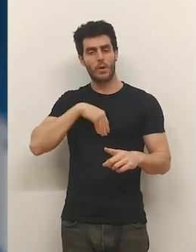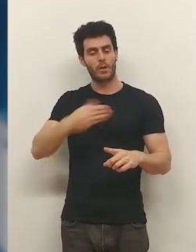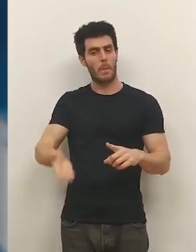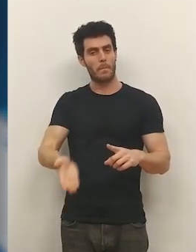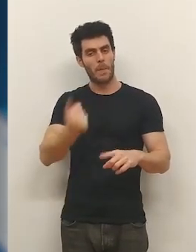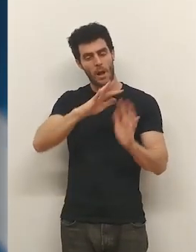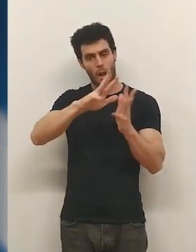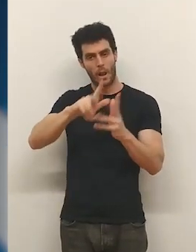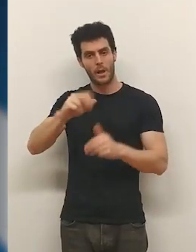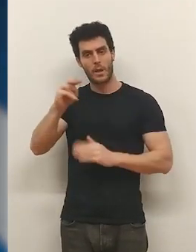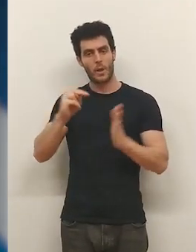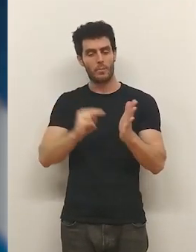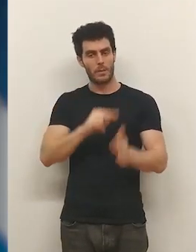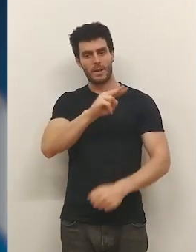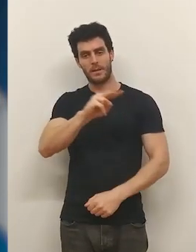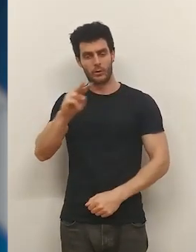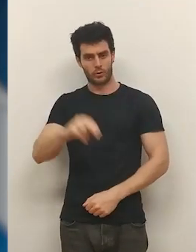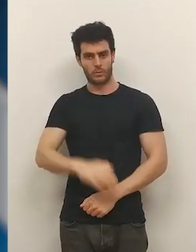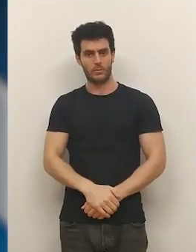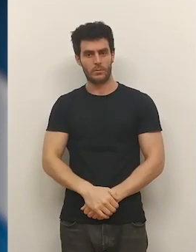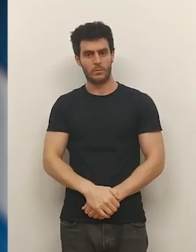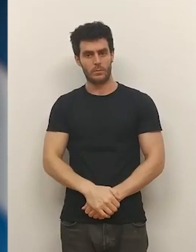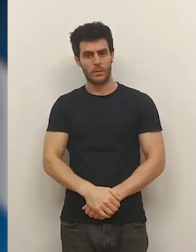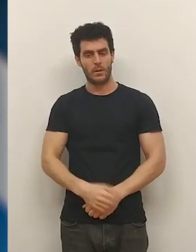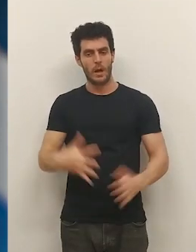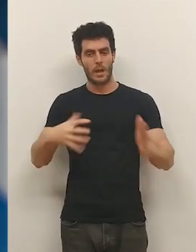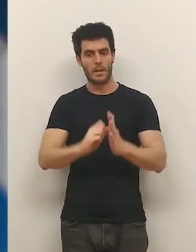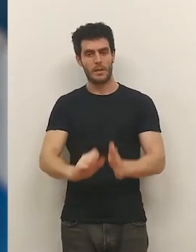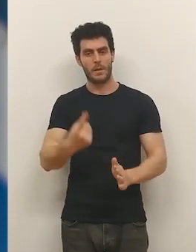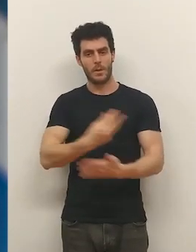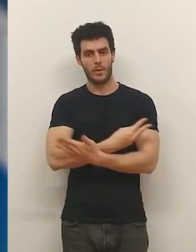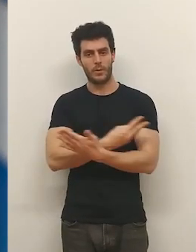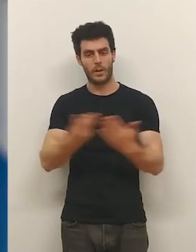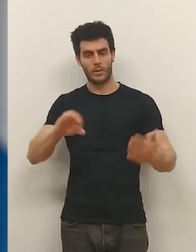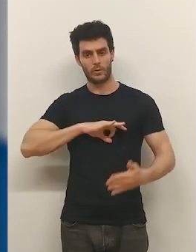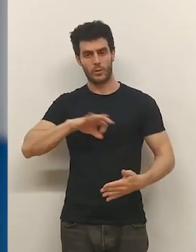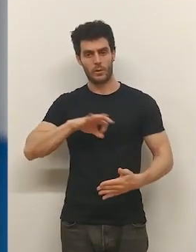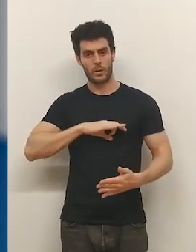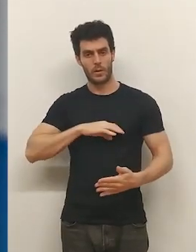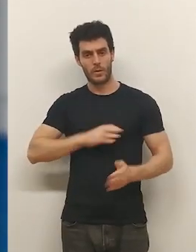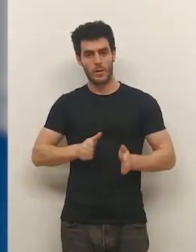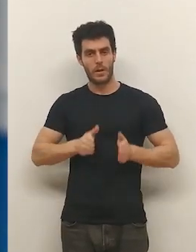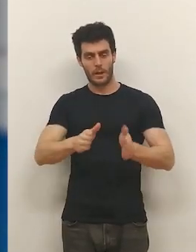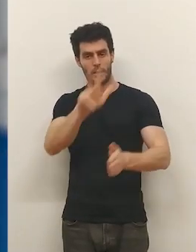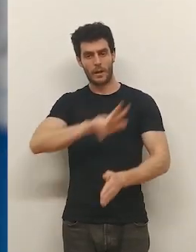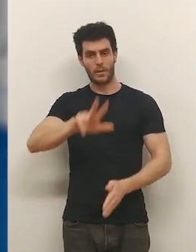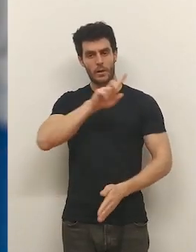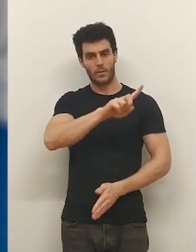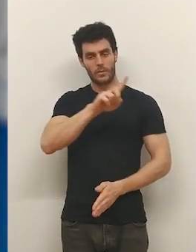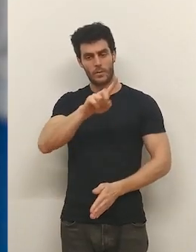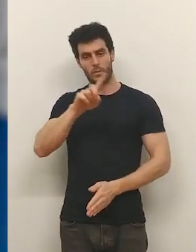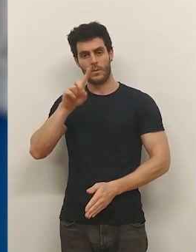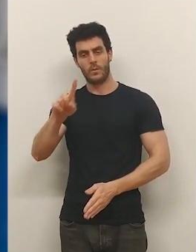muertos que se contabilizaron en 2022... ...el primer suceso se produjo el 18 de enero... ...en la recta de la Nacional